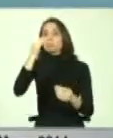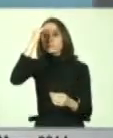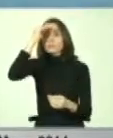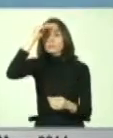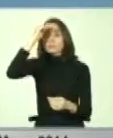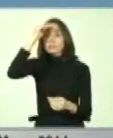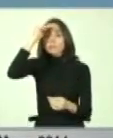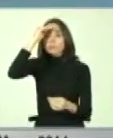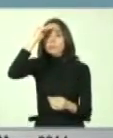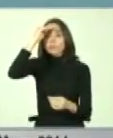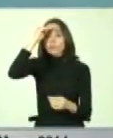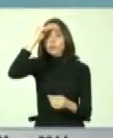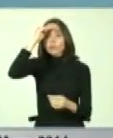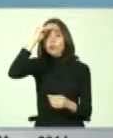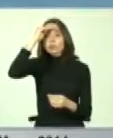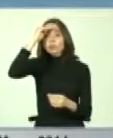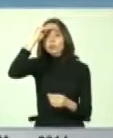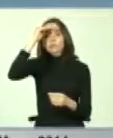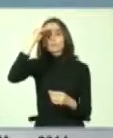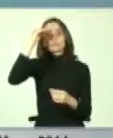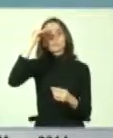para tratar de proyectar